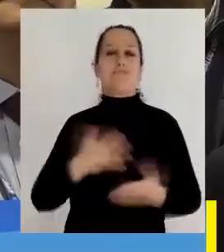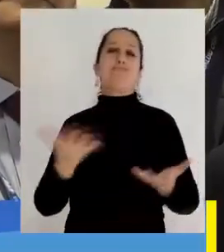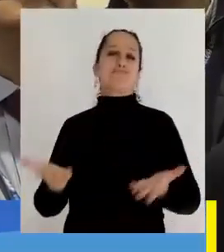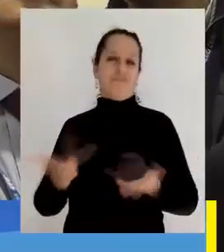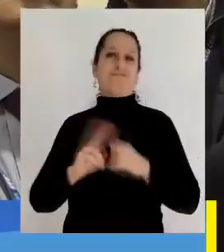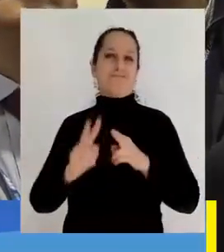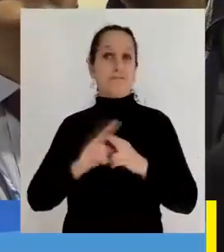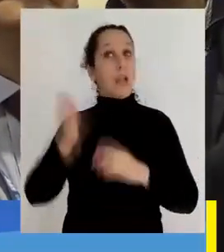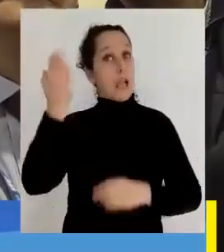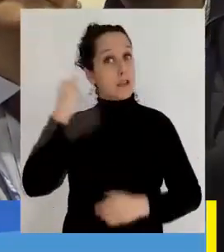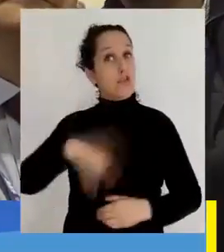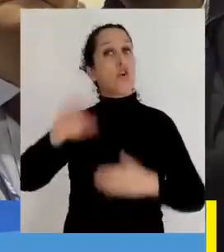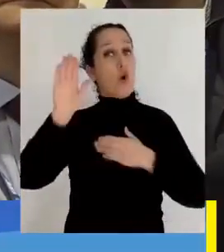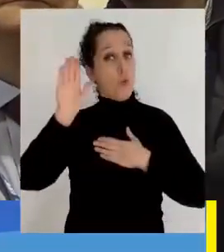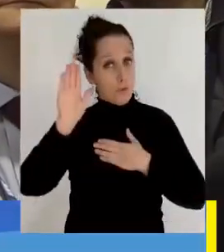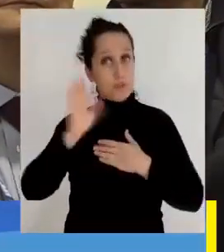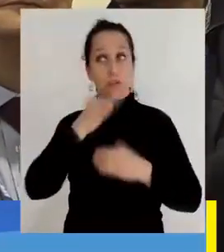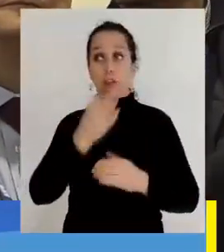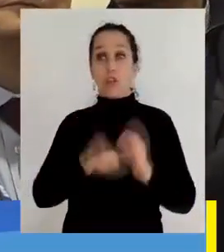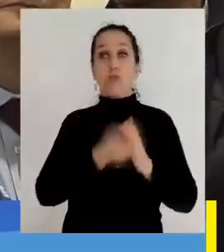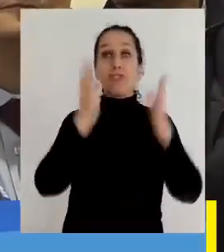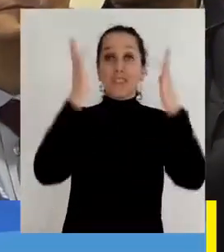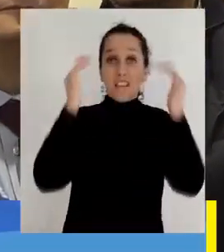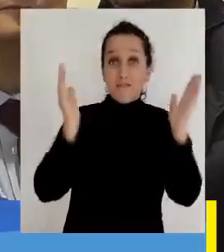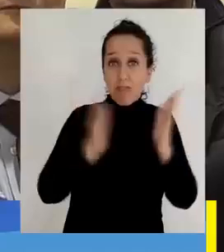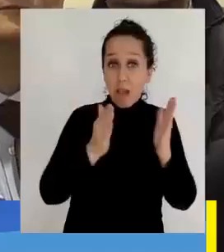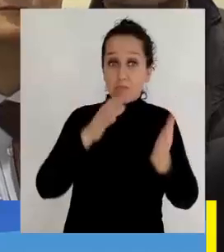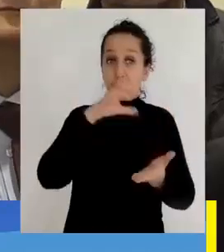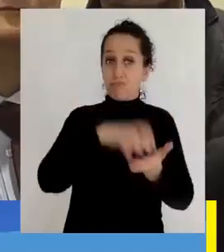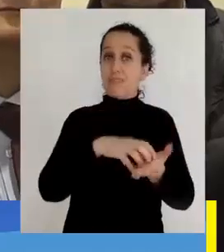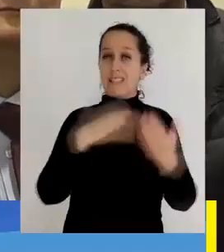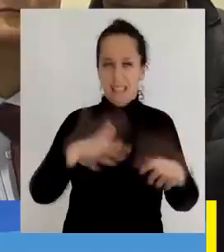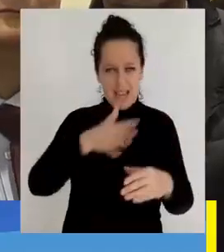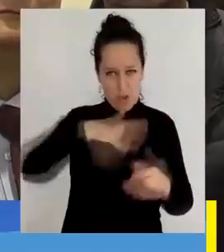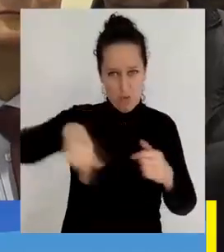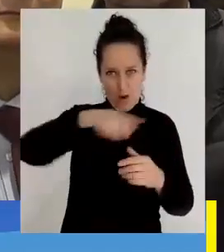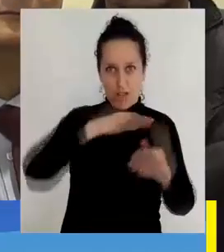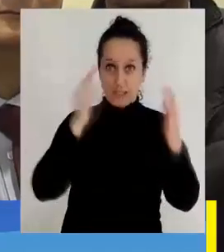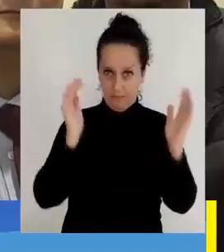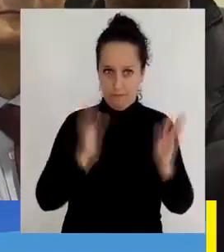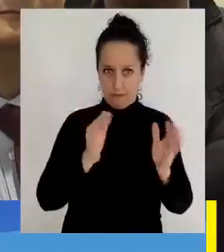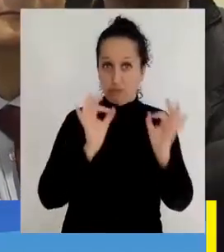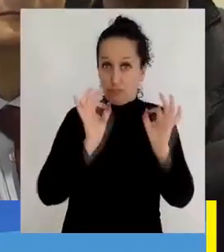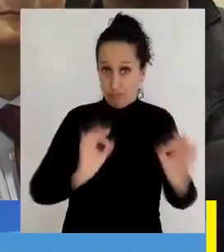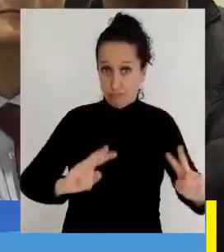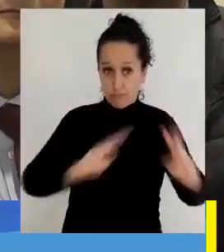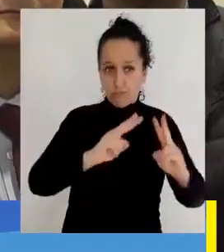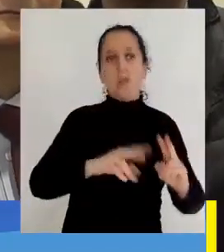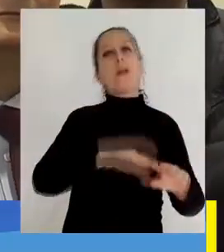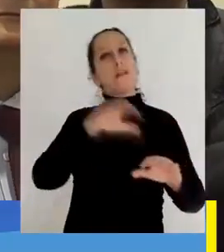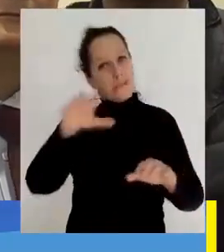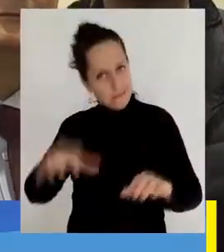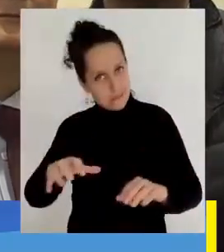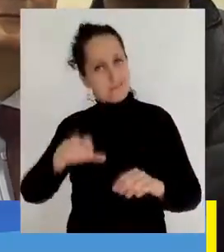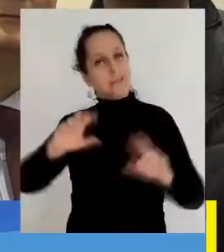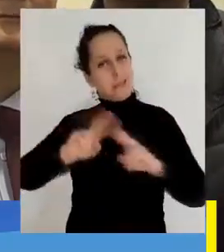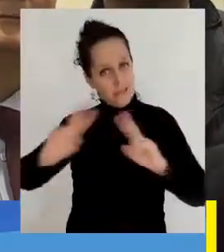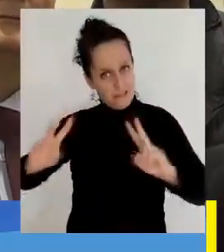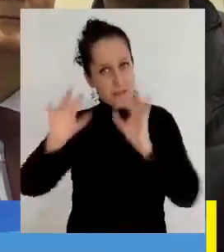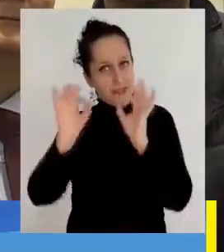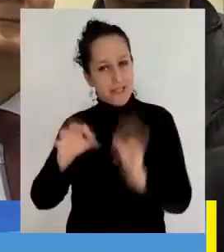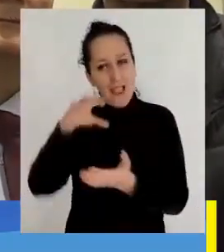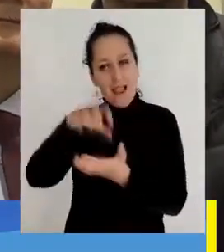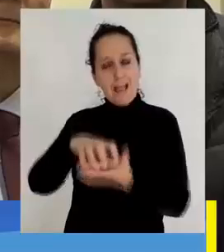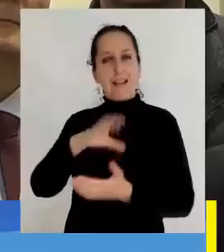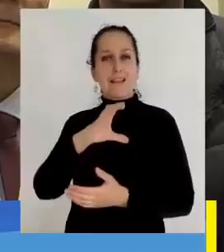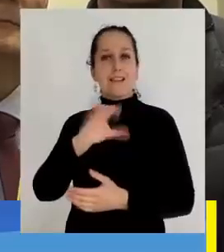un compromiso nuestro, que una vez que entregáramos el nuevo CESFAM, Lorenzo Arenas, acá en este lugar íbamos a construir el